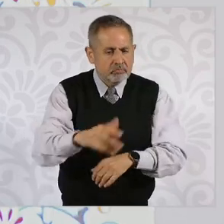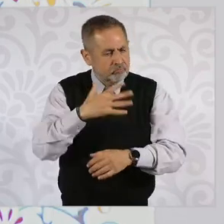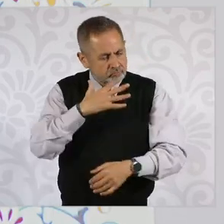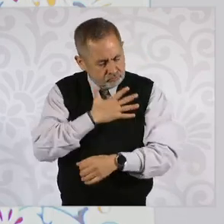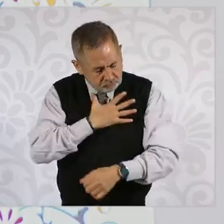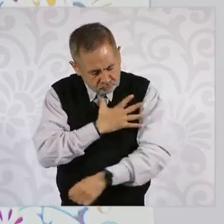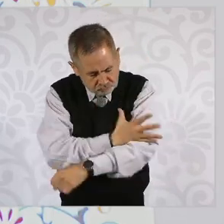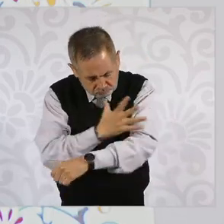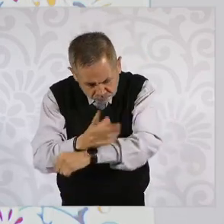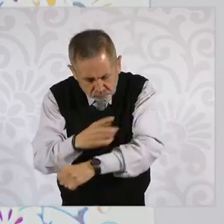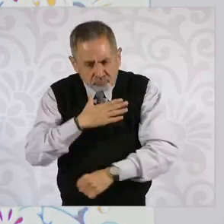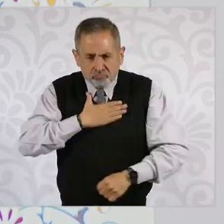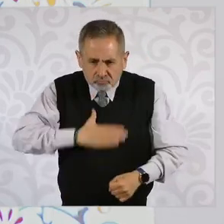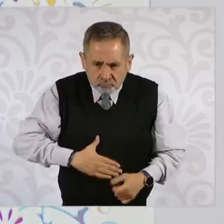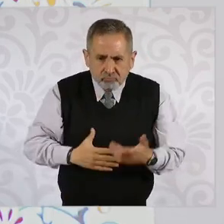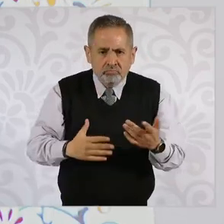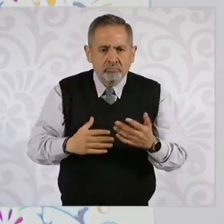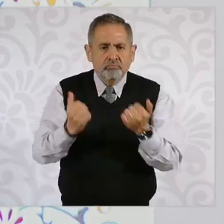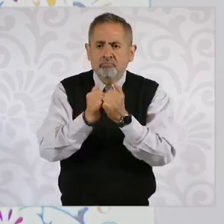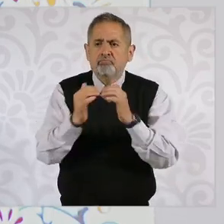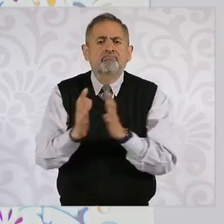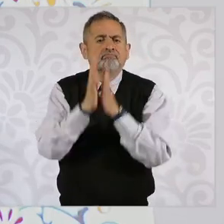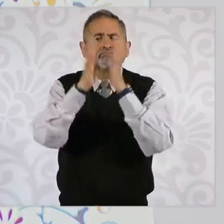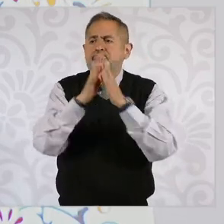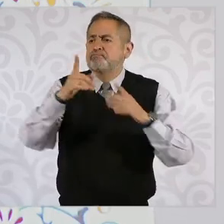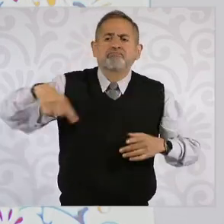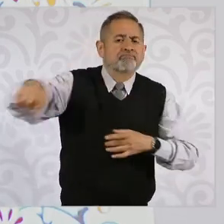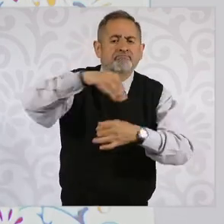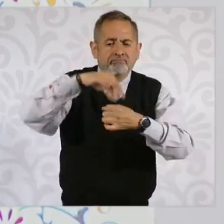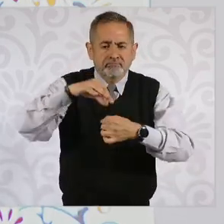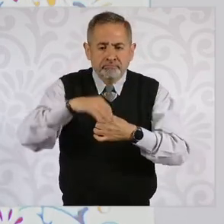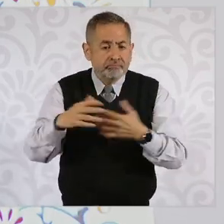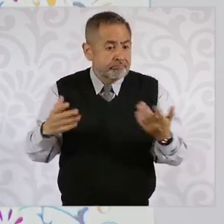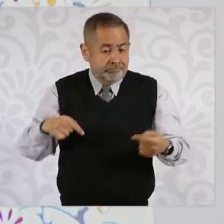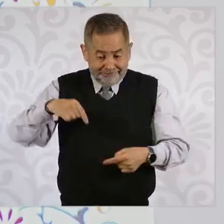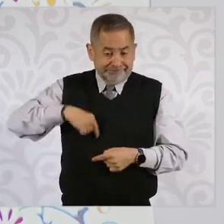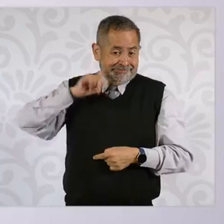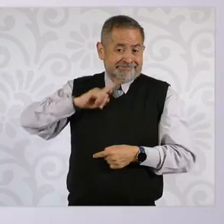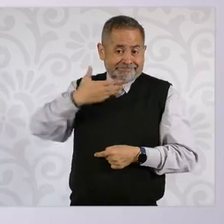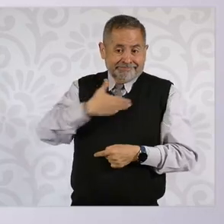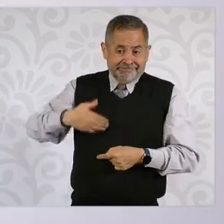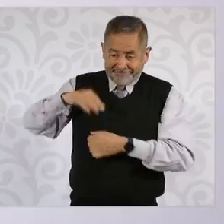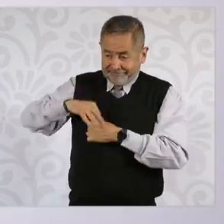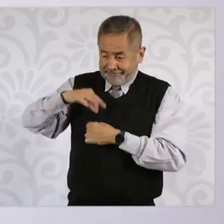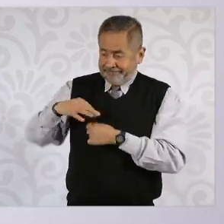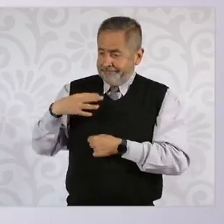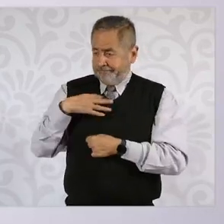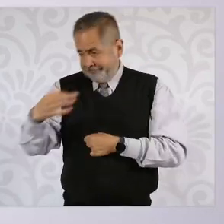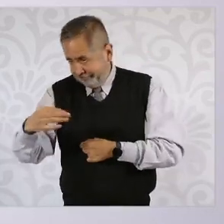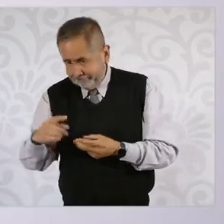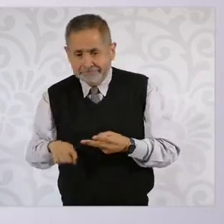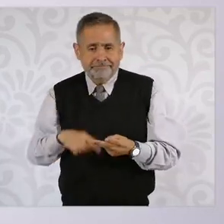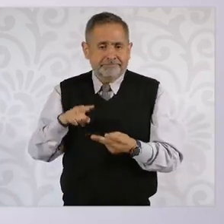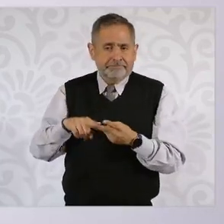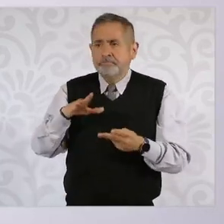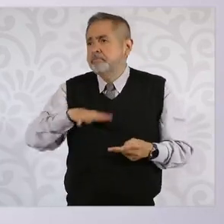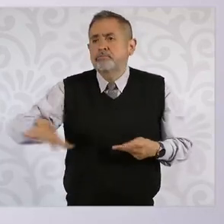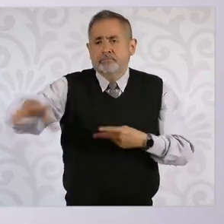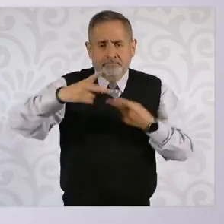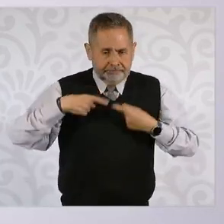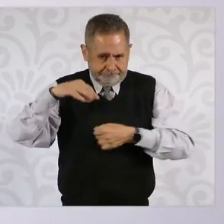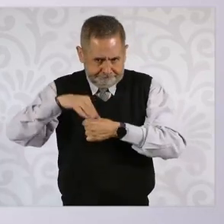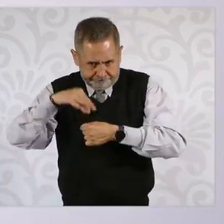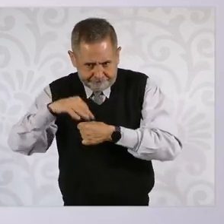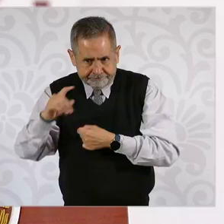y que sea democrático. Si ya se elige a la presidenta, al presidente por el voto popular,